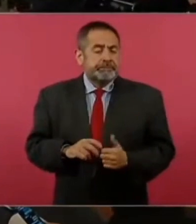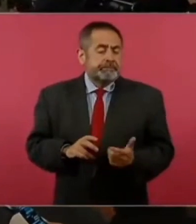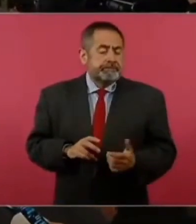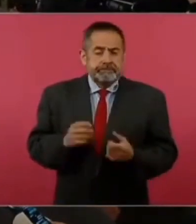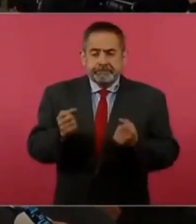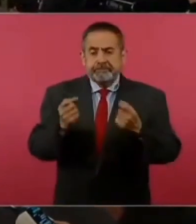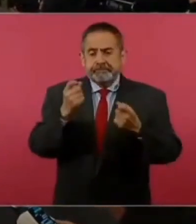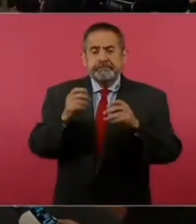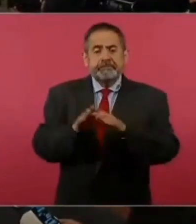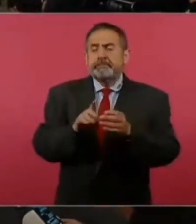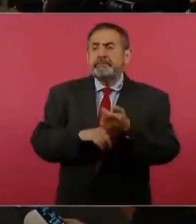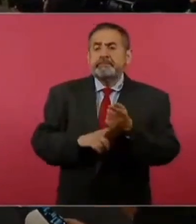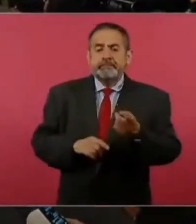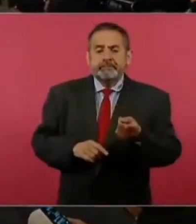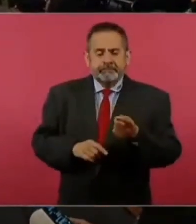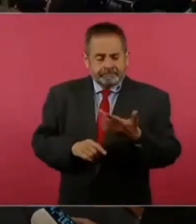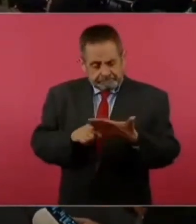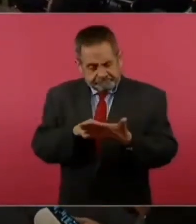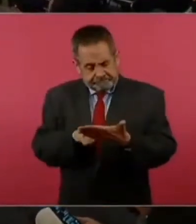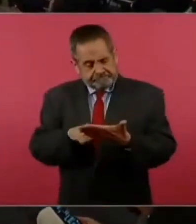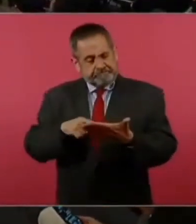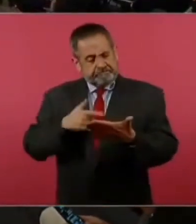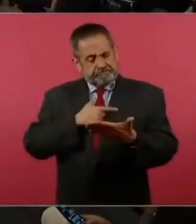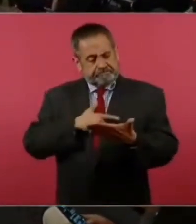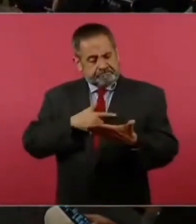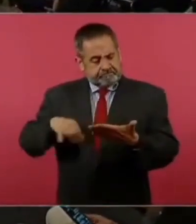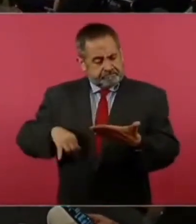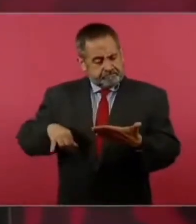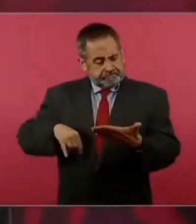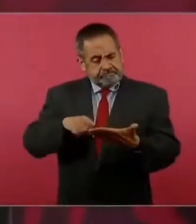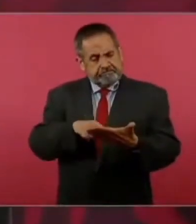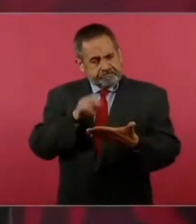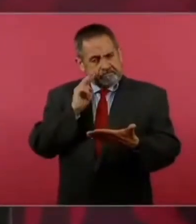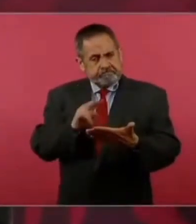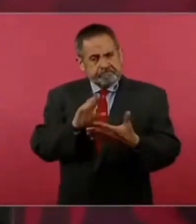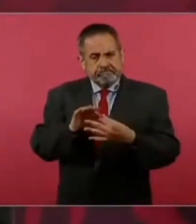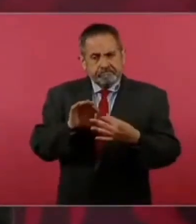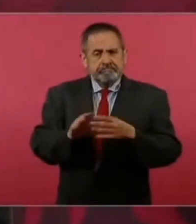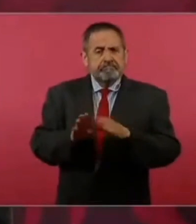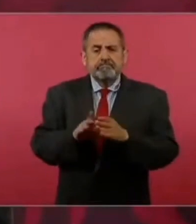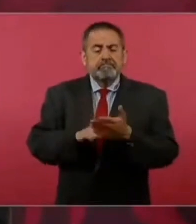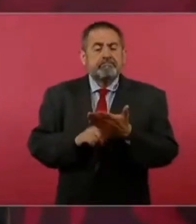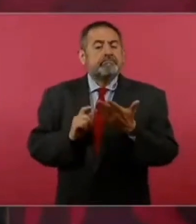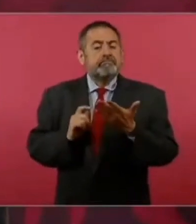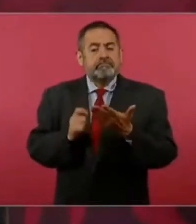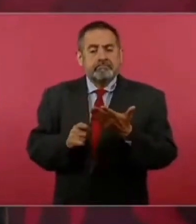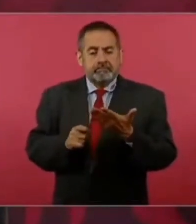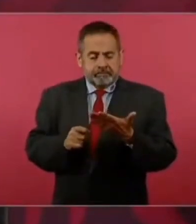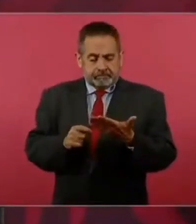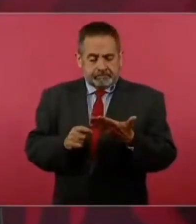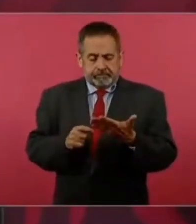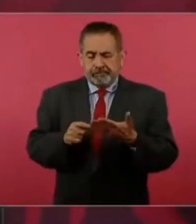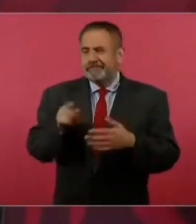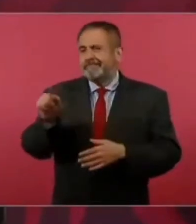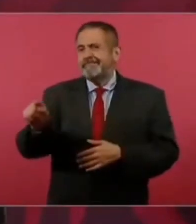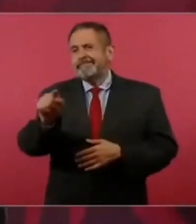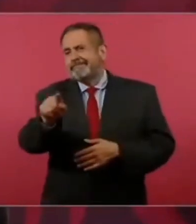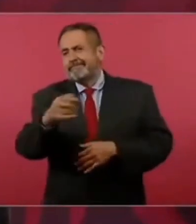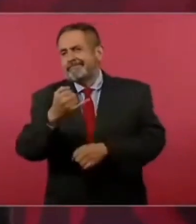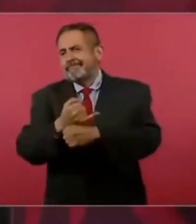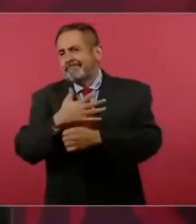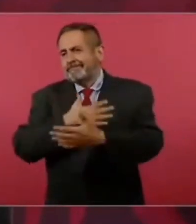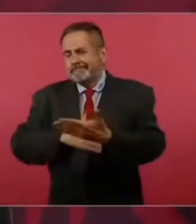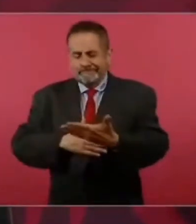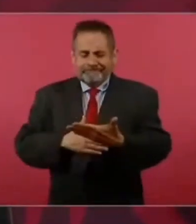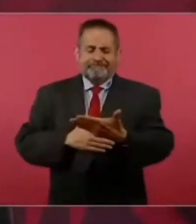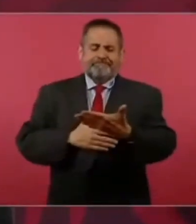me interesan, que me llaman mucho la atención, que tienen que ver con injusticias. En esos